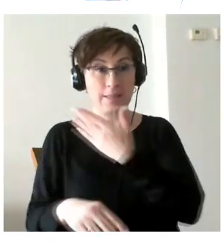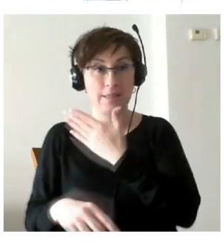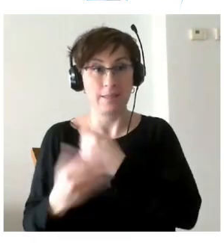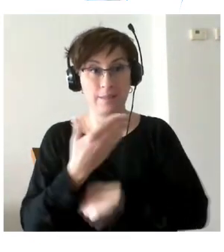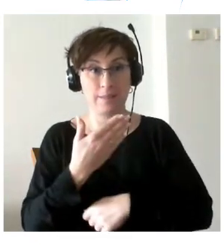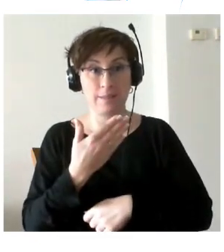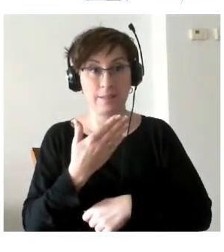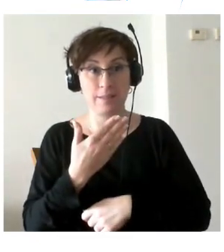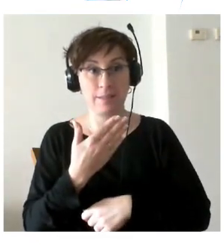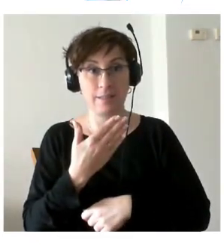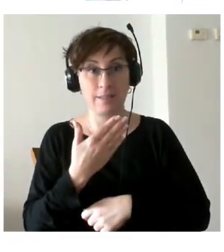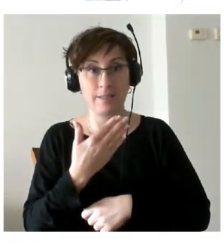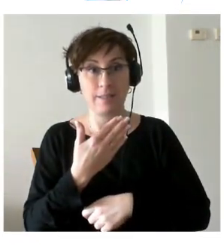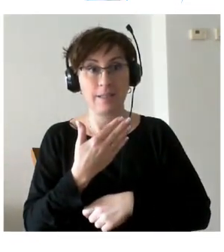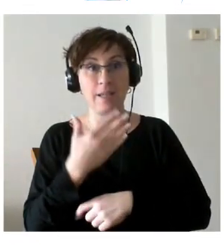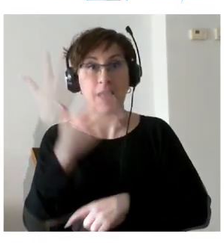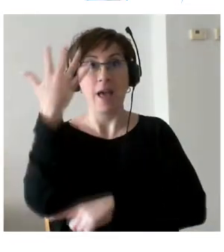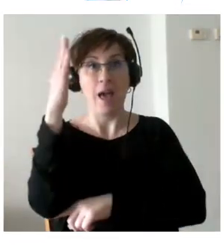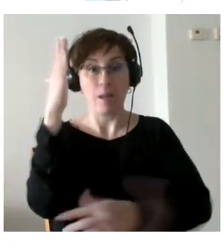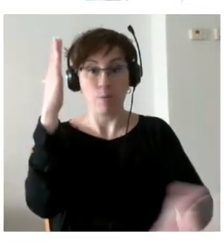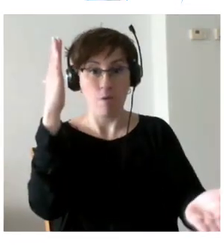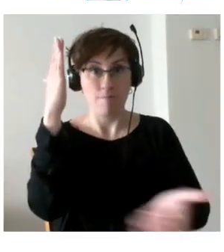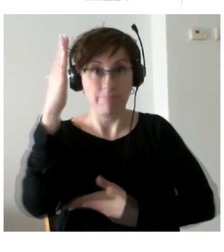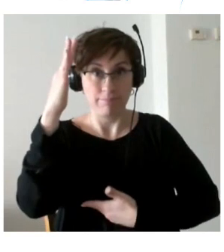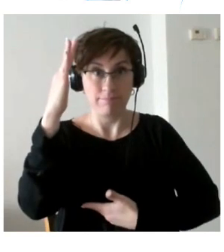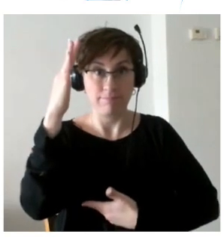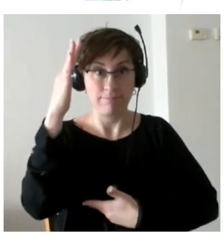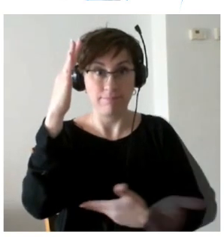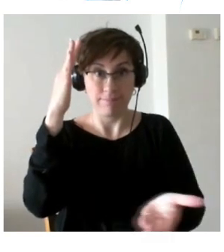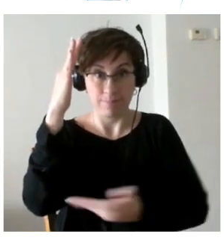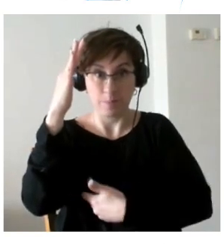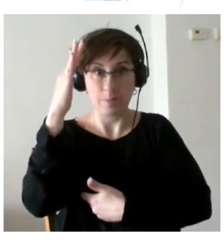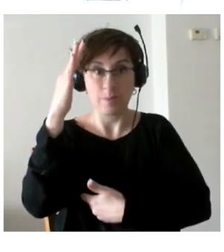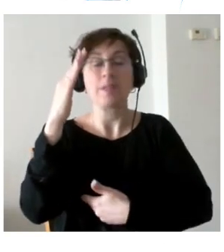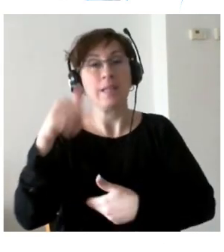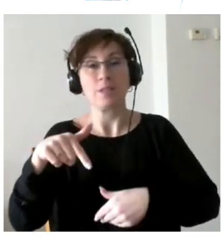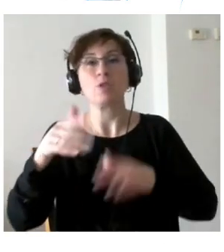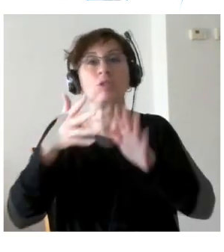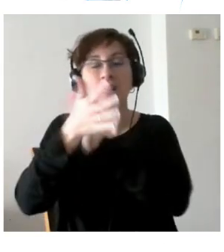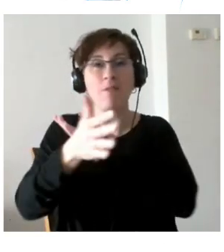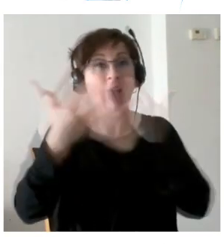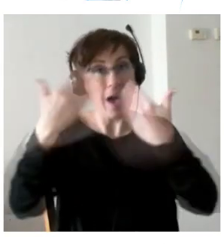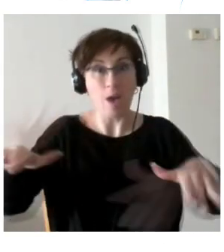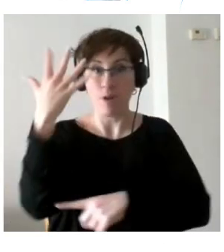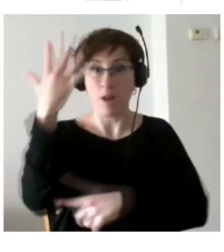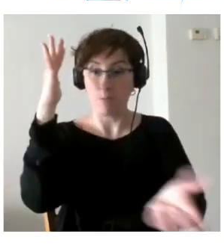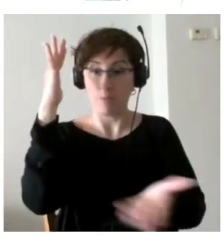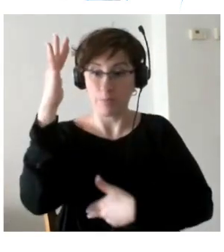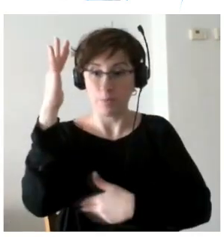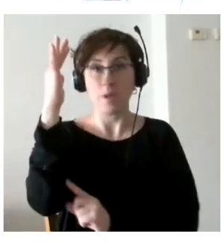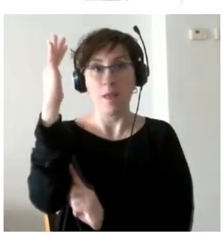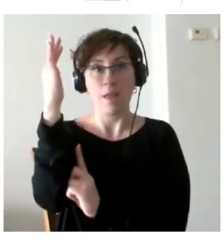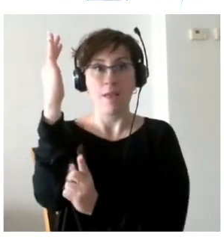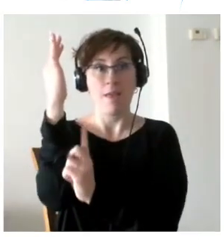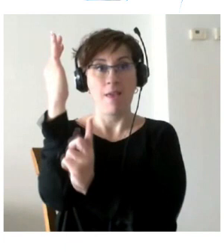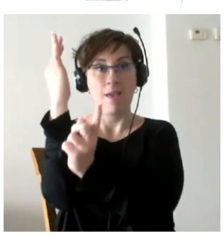sido talado a ras de suelo pues parece que la vida se abre paso y retoma tu vida es un ejemplo de